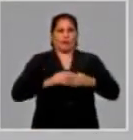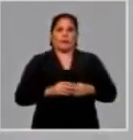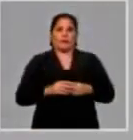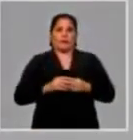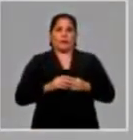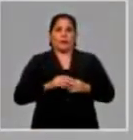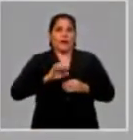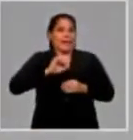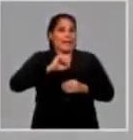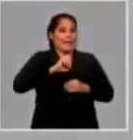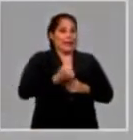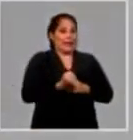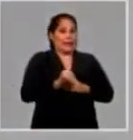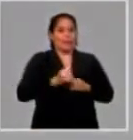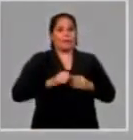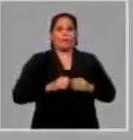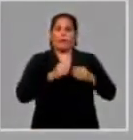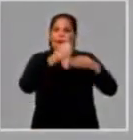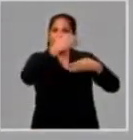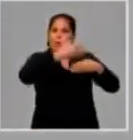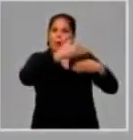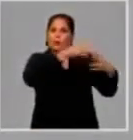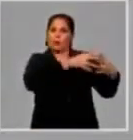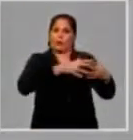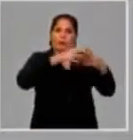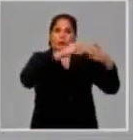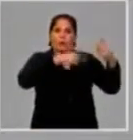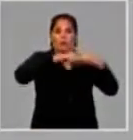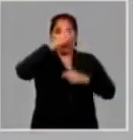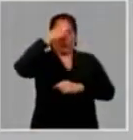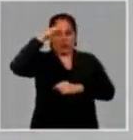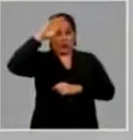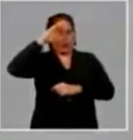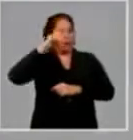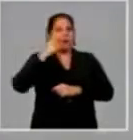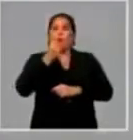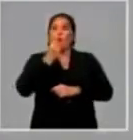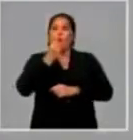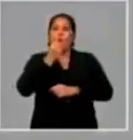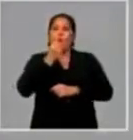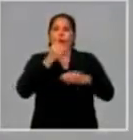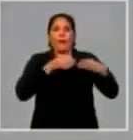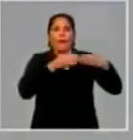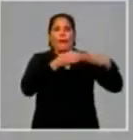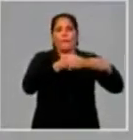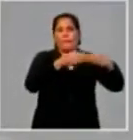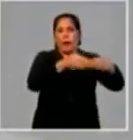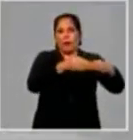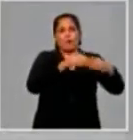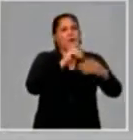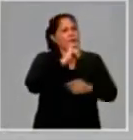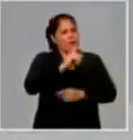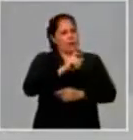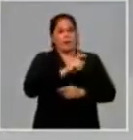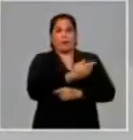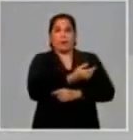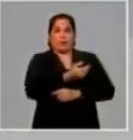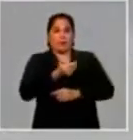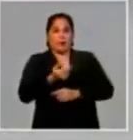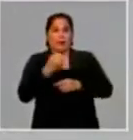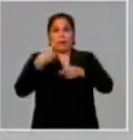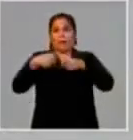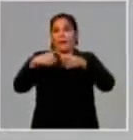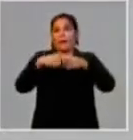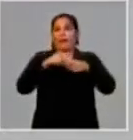reducrecimiento del bloqueo imperialista ha impositado el arribo de los barcos cisternas, los cuales transportan